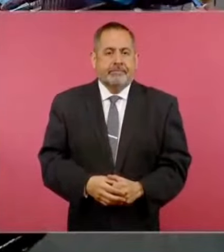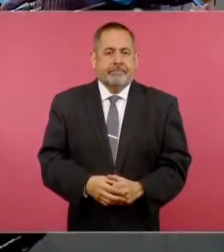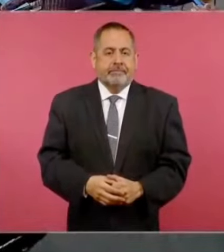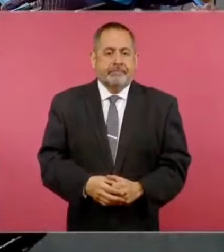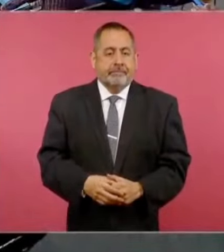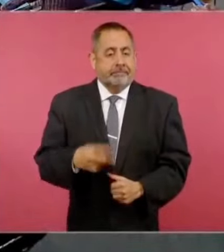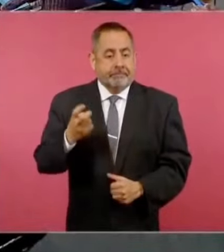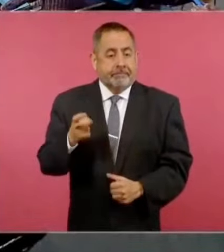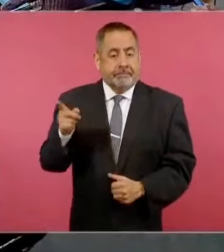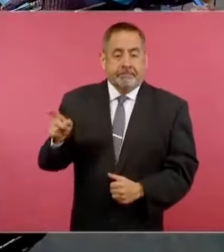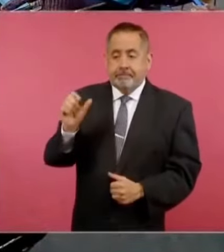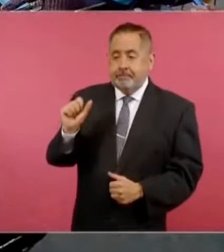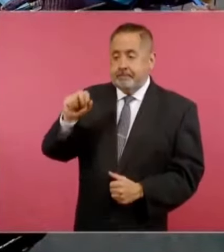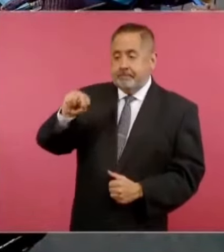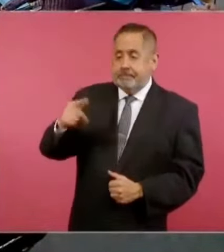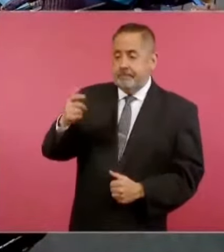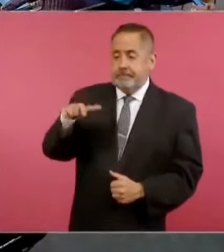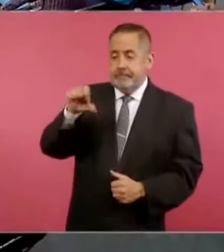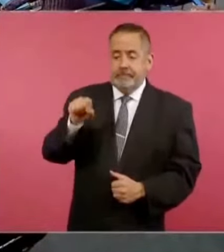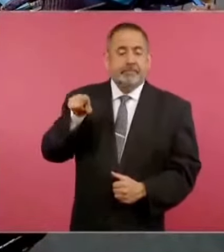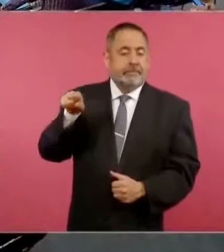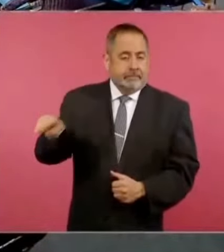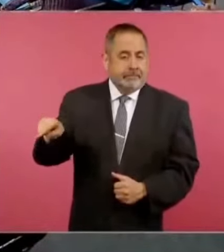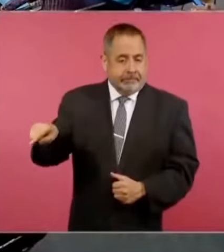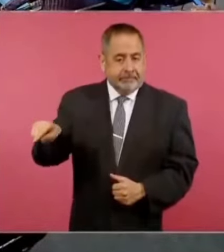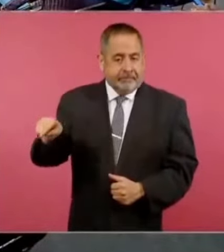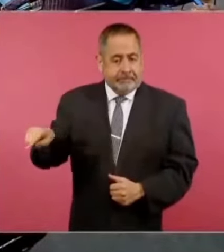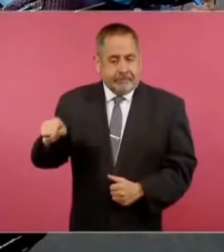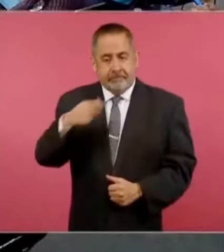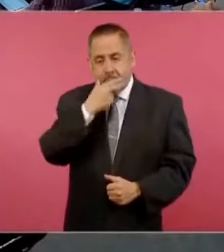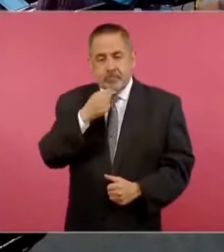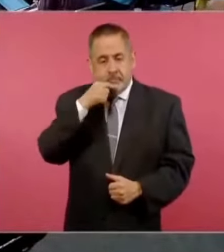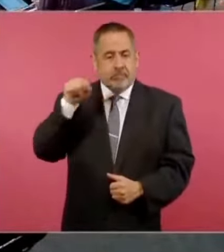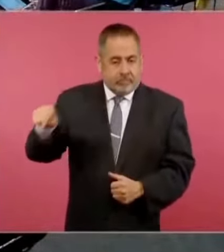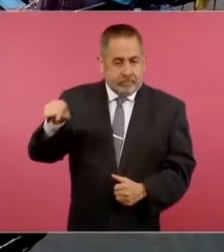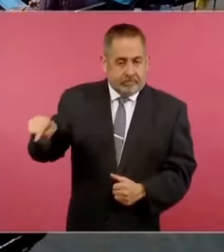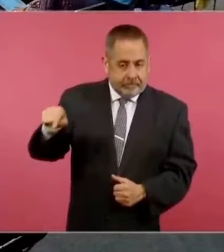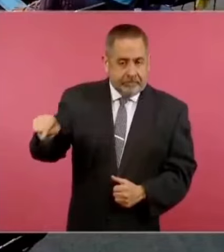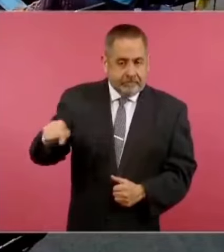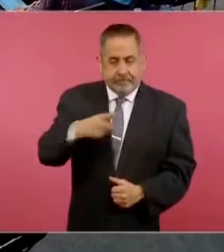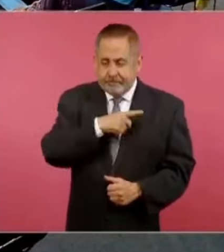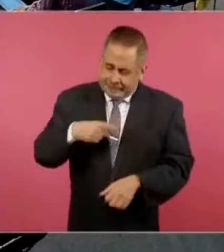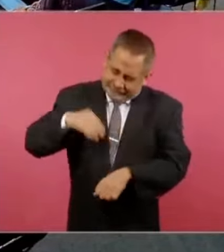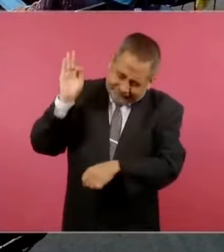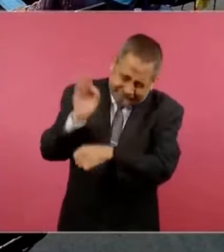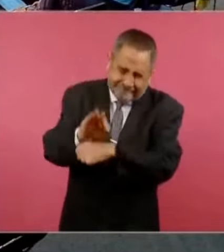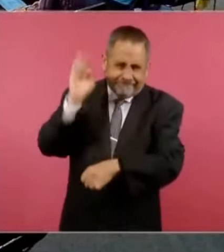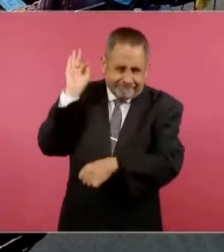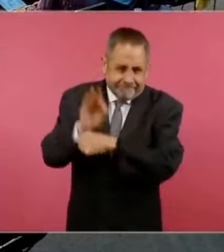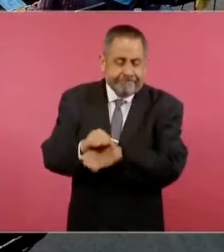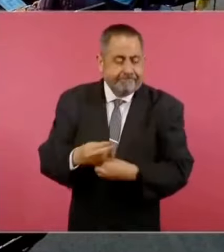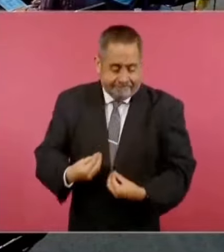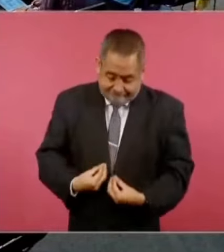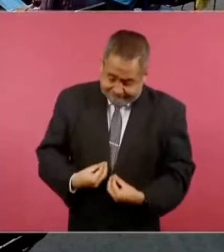Ese era Ángeles. Entonces, esto es lo que más tenemos que defender, la vida. ¡Gracias!